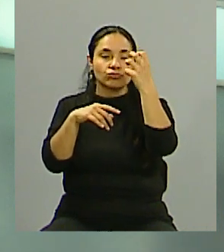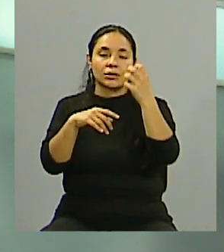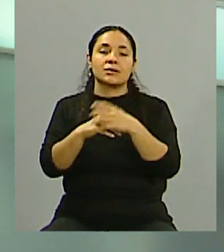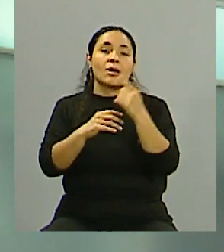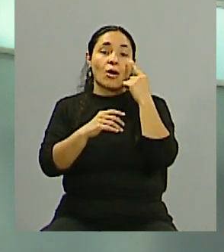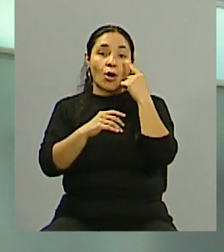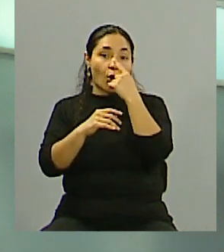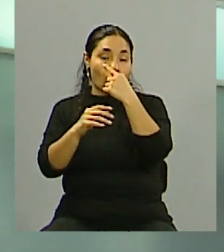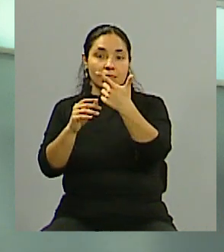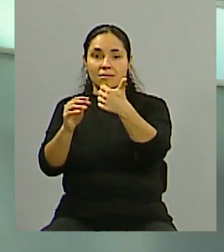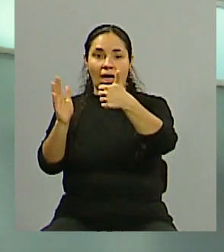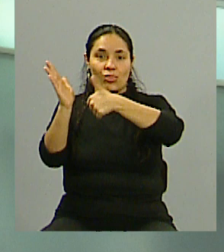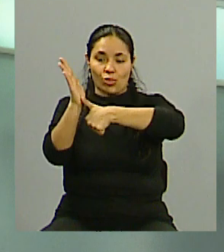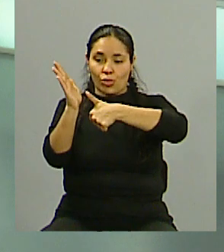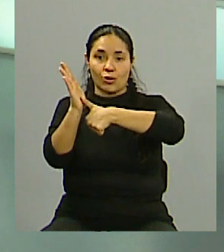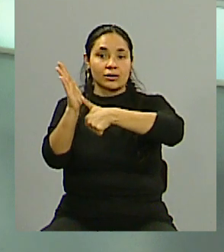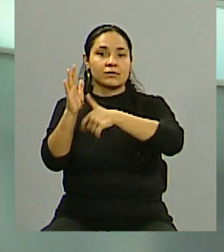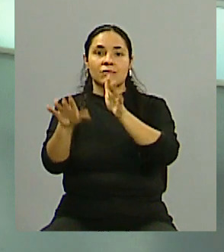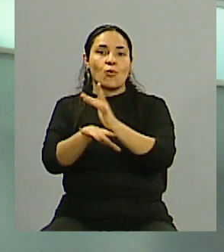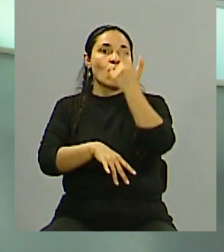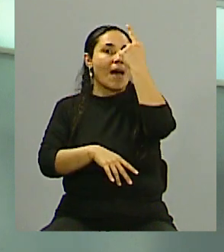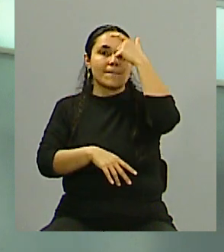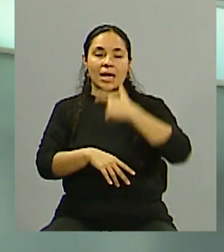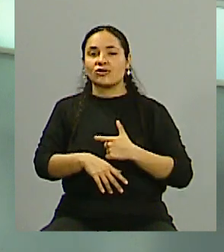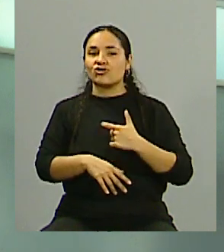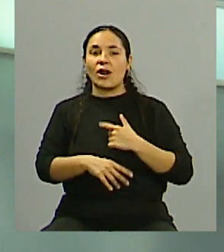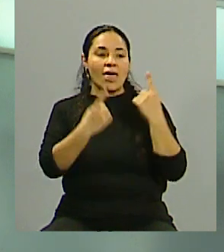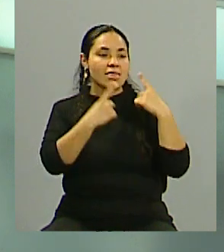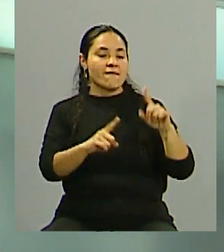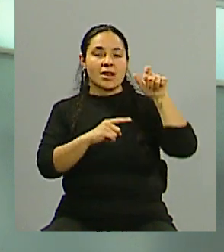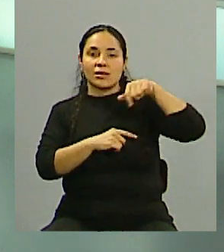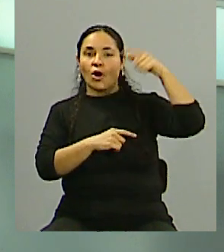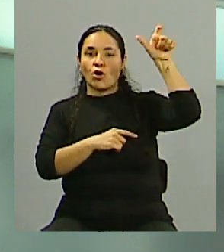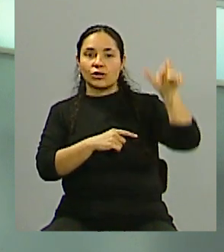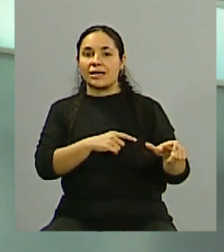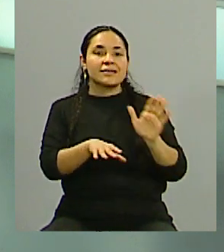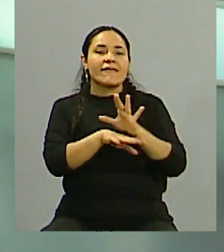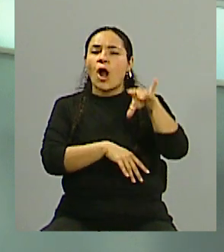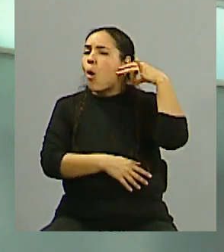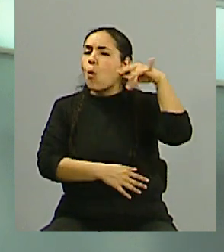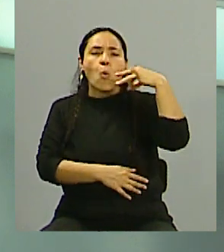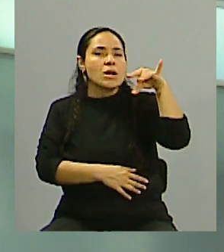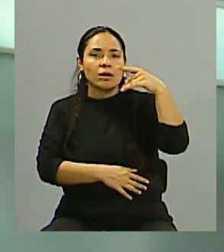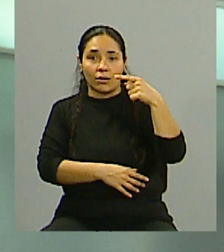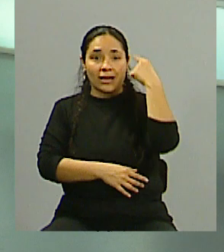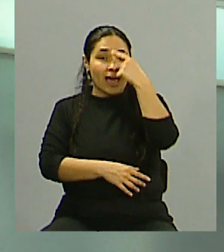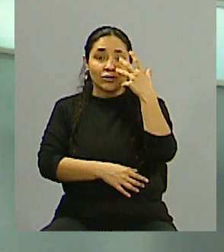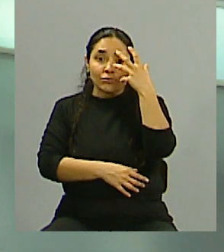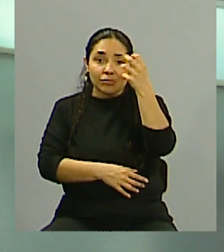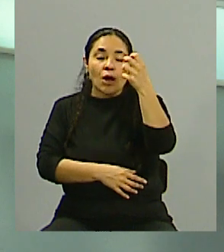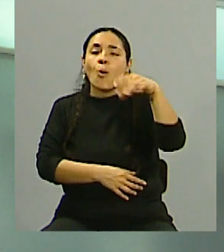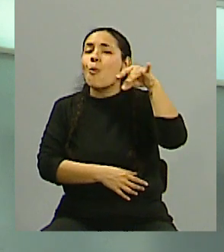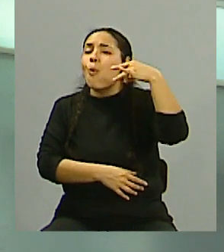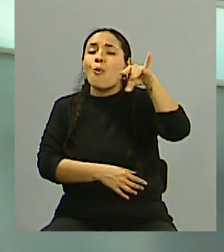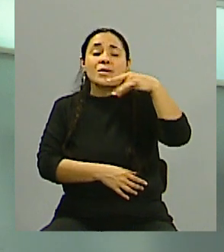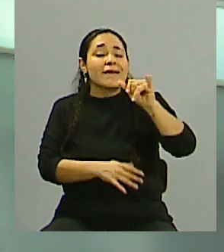el iris y la huella dactilar son lo que distinguen una persona humana de otra. Es una huella única. Lo que escanearon es básicamente eso.